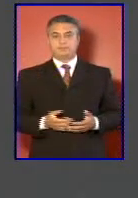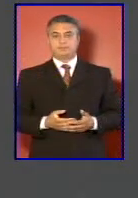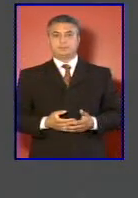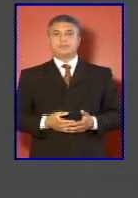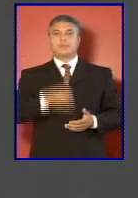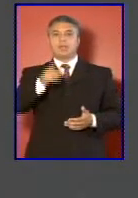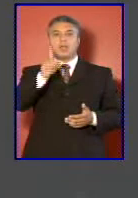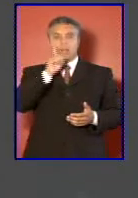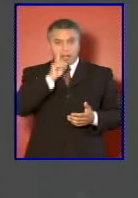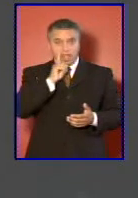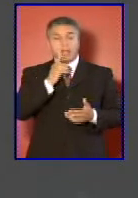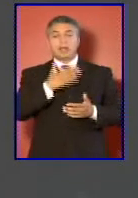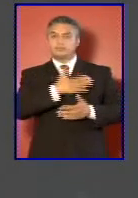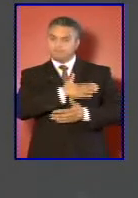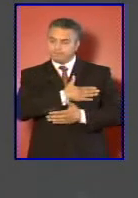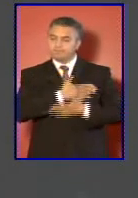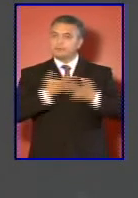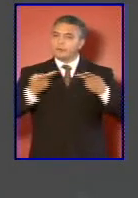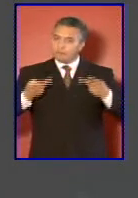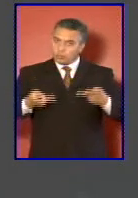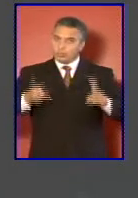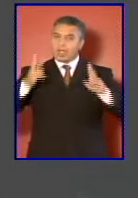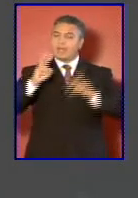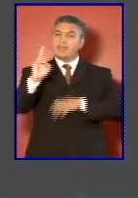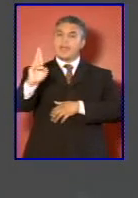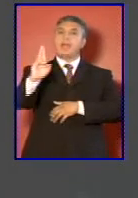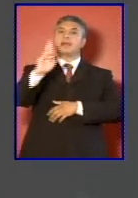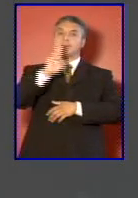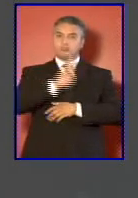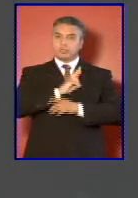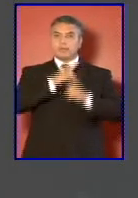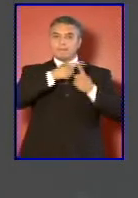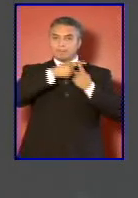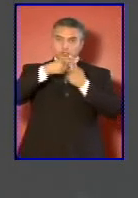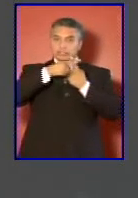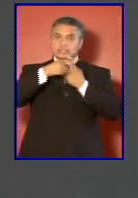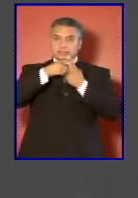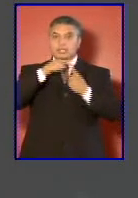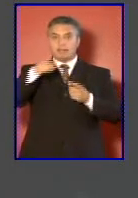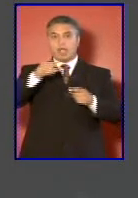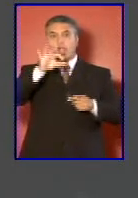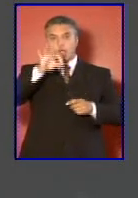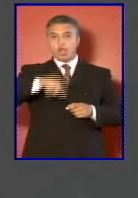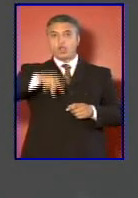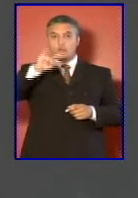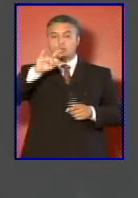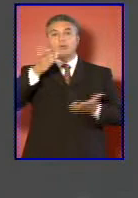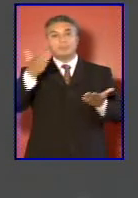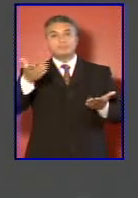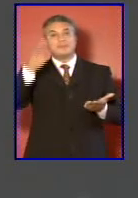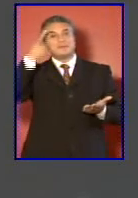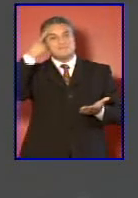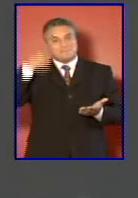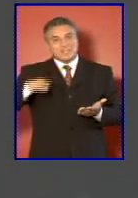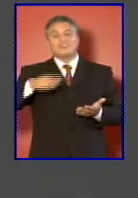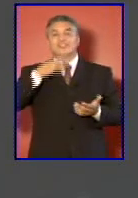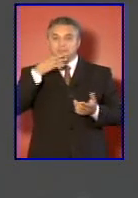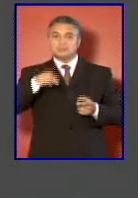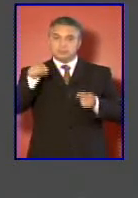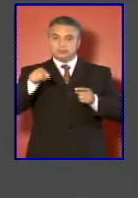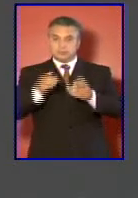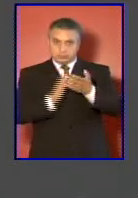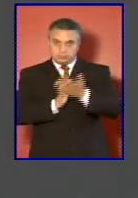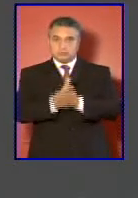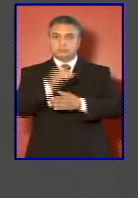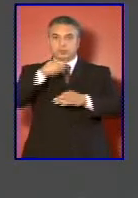Hubo voluntad y respuesta positiva por parte de Naciones Unidas sin embargo la idea es iniciar este